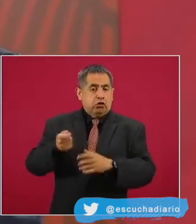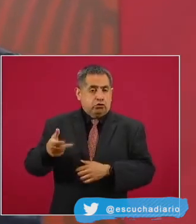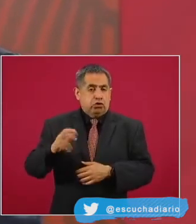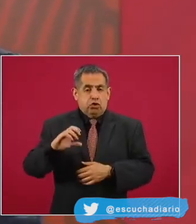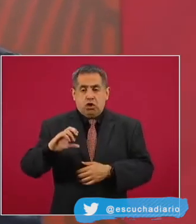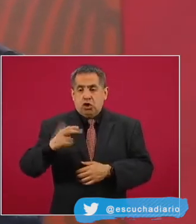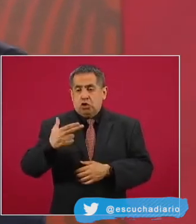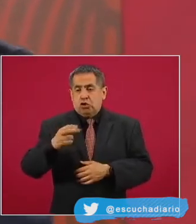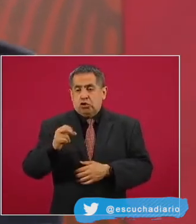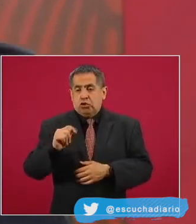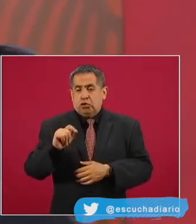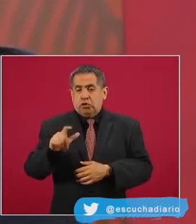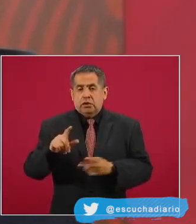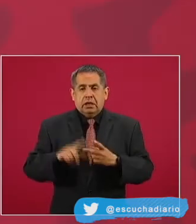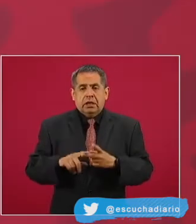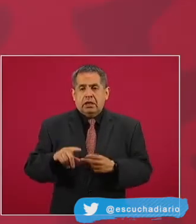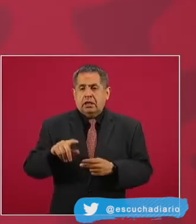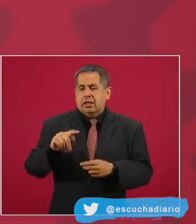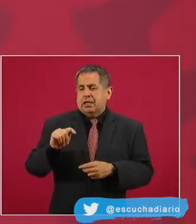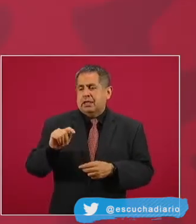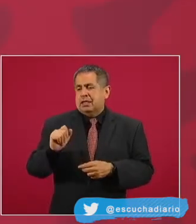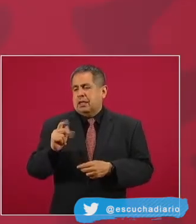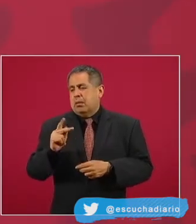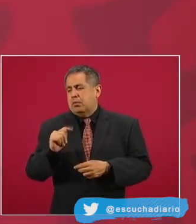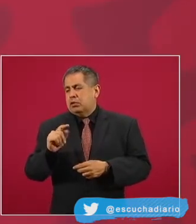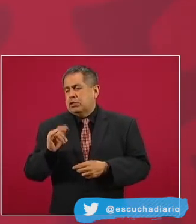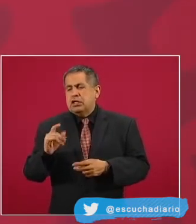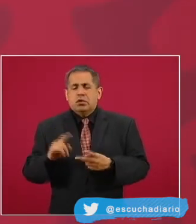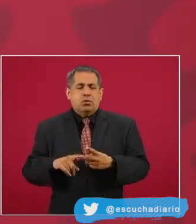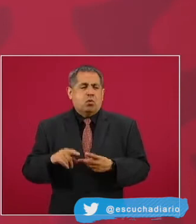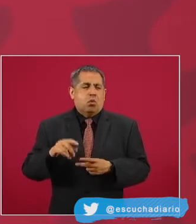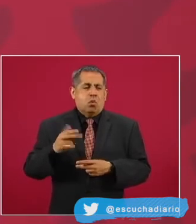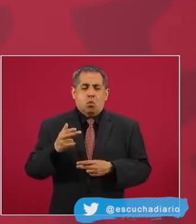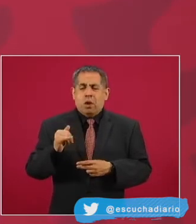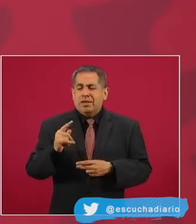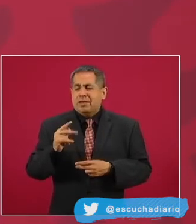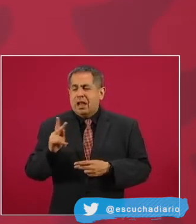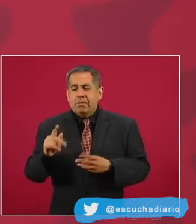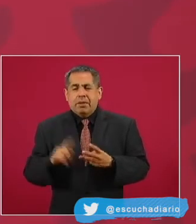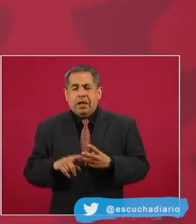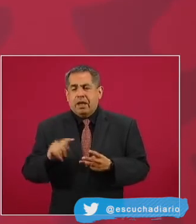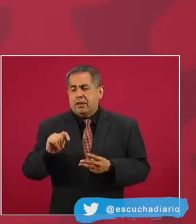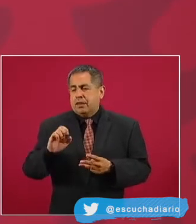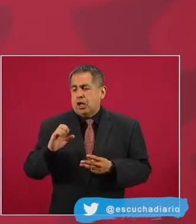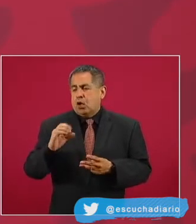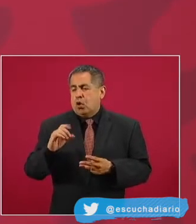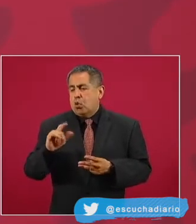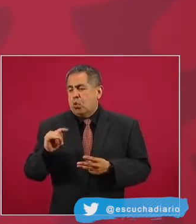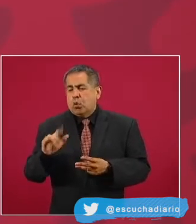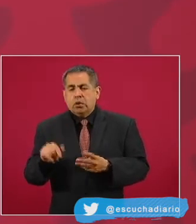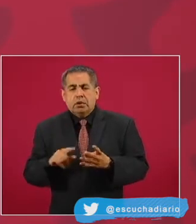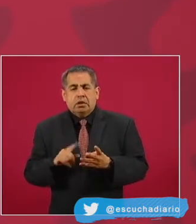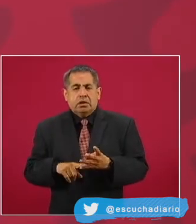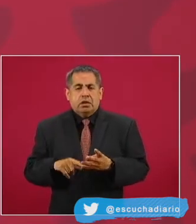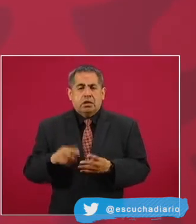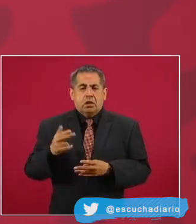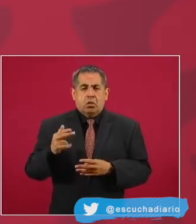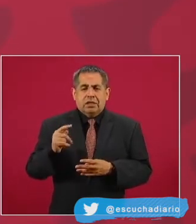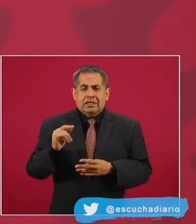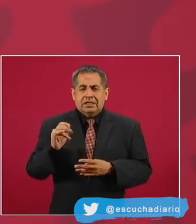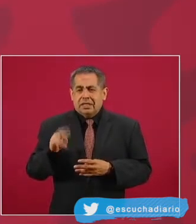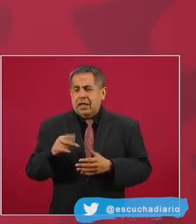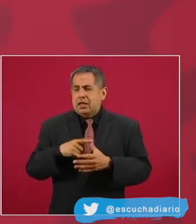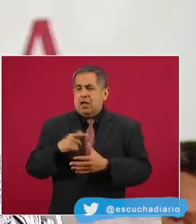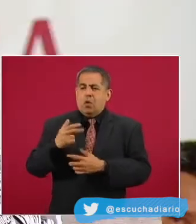públicos con gente que no trabaja. Sin duda, el tema sobresaliente de esta conferencia es que el gobierno ha tomado ya una decisión sobre la